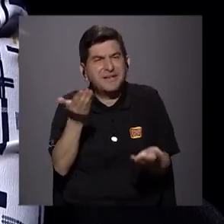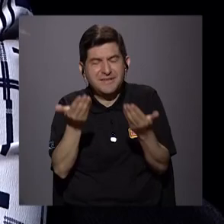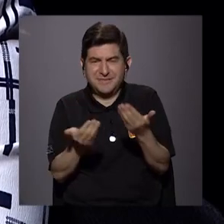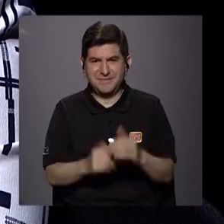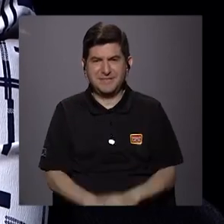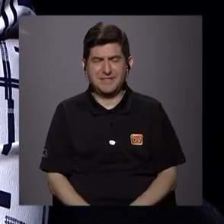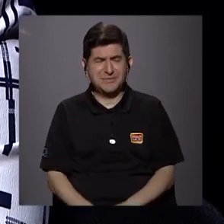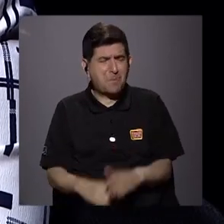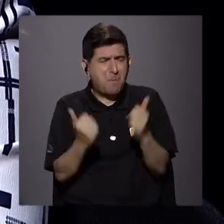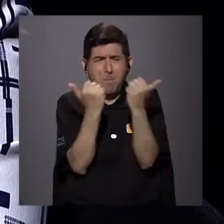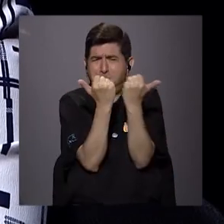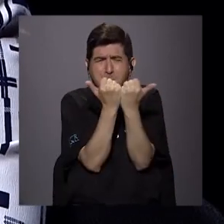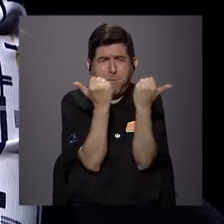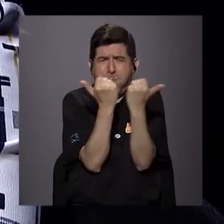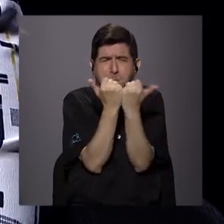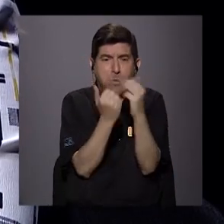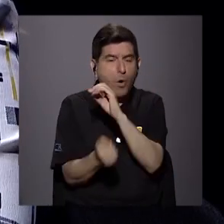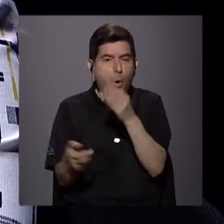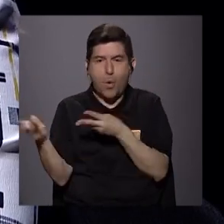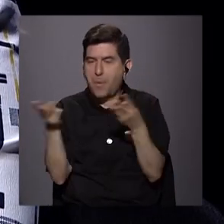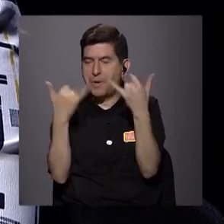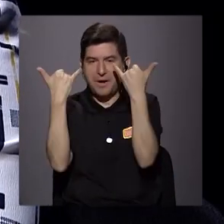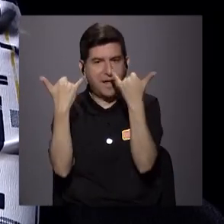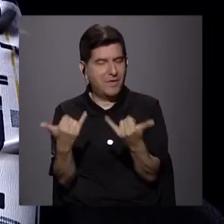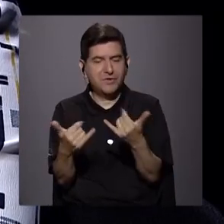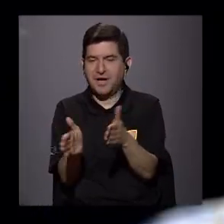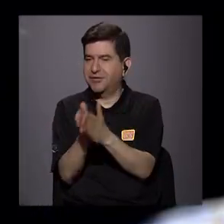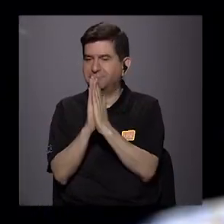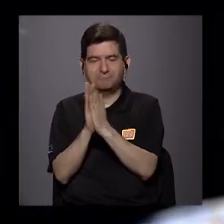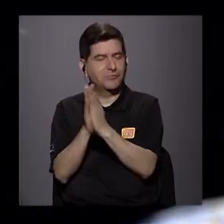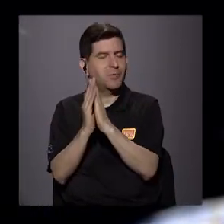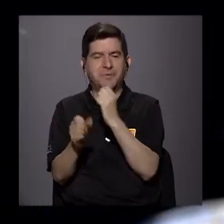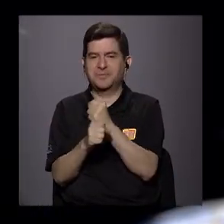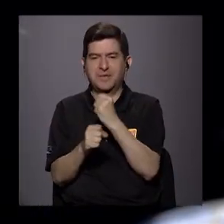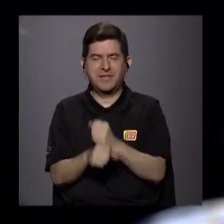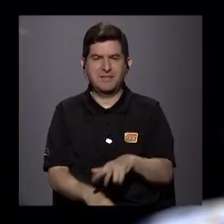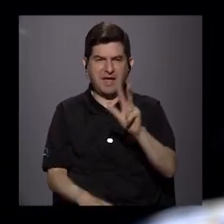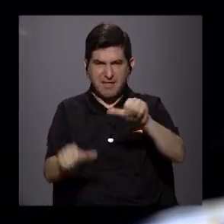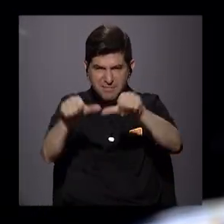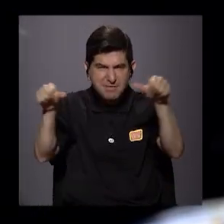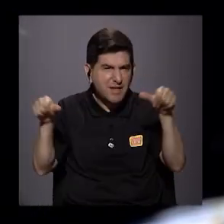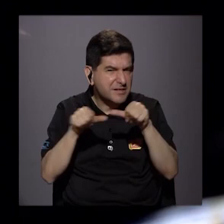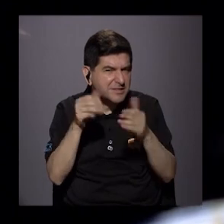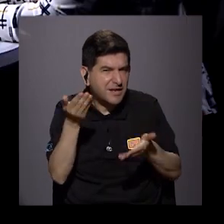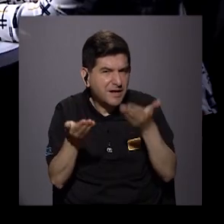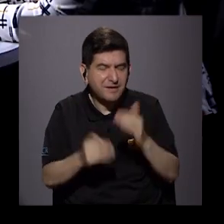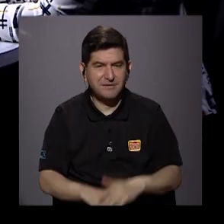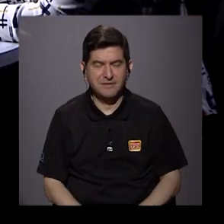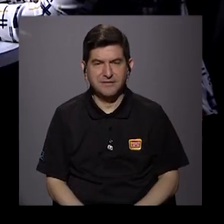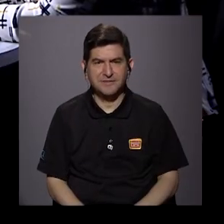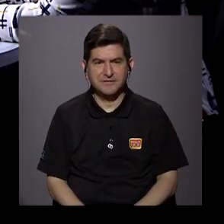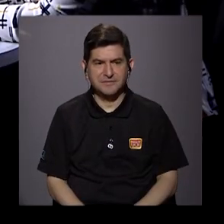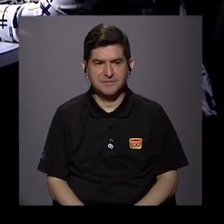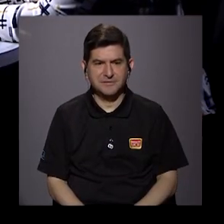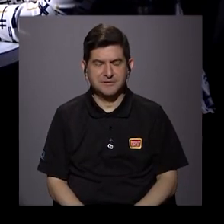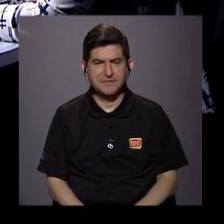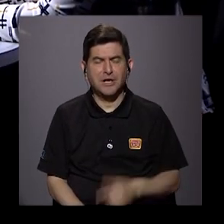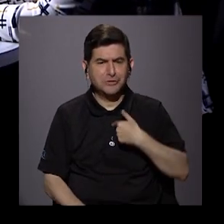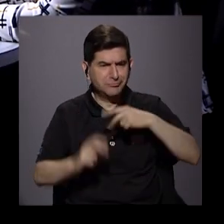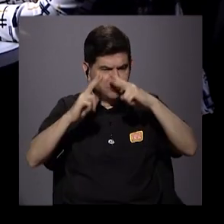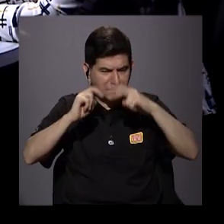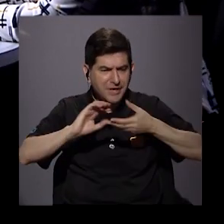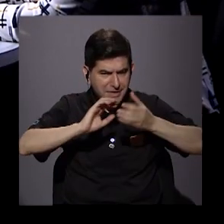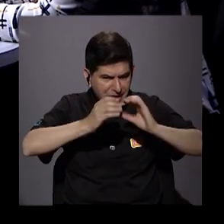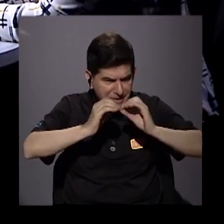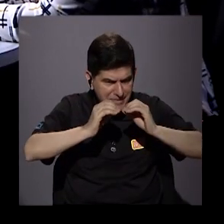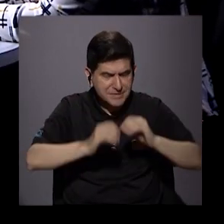o están saturadas o son áreas que el mercado ya no está solicitando. ¿Tres áreas que están...? Recién estaba analizando